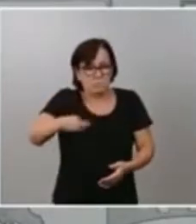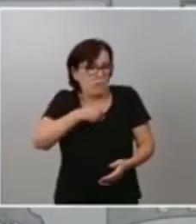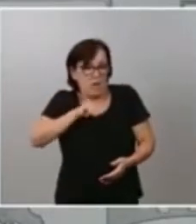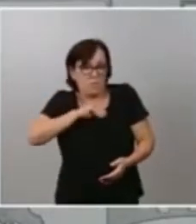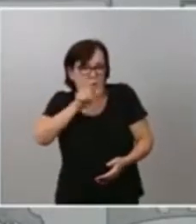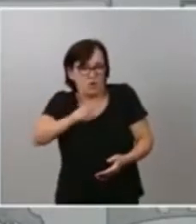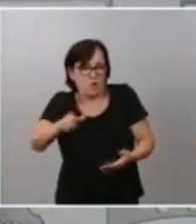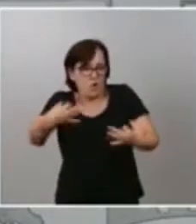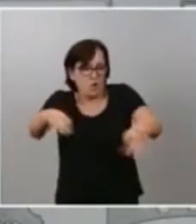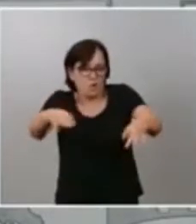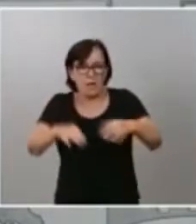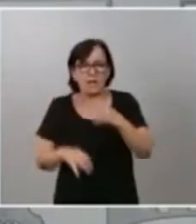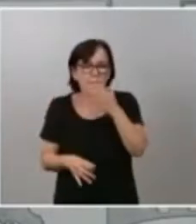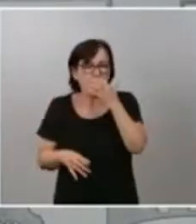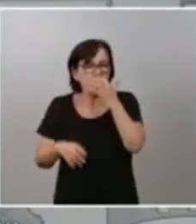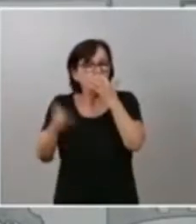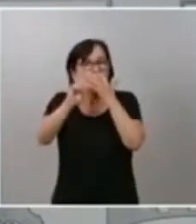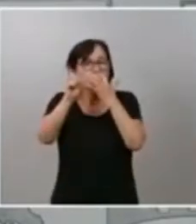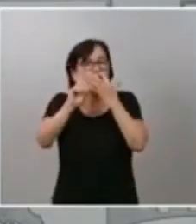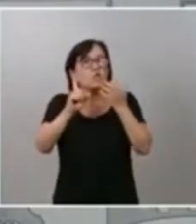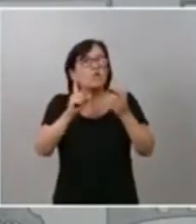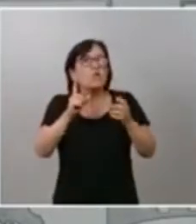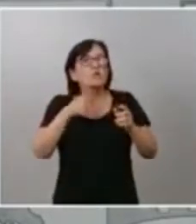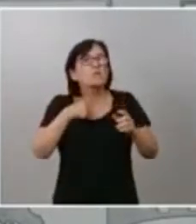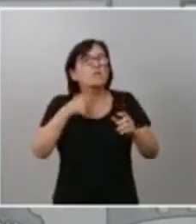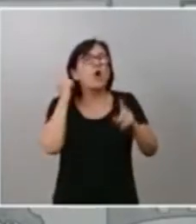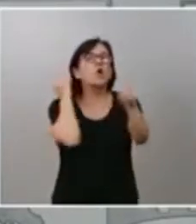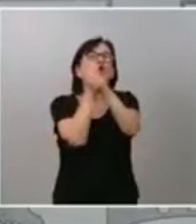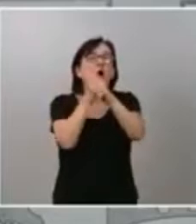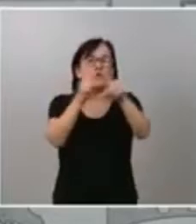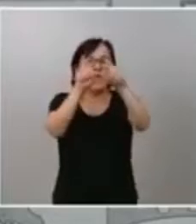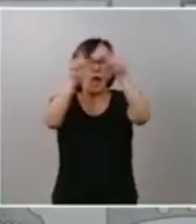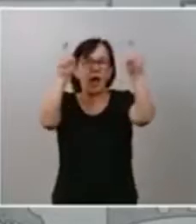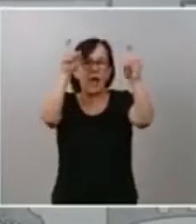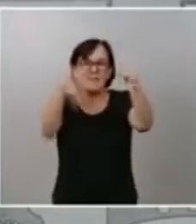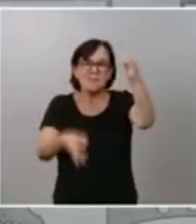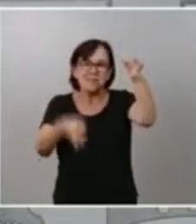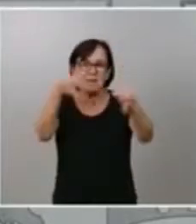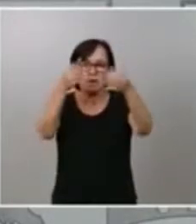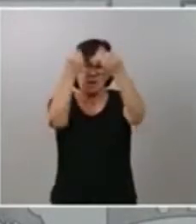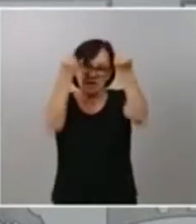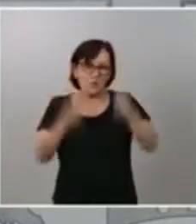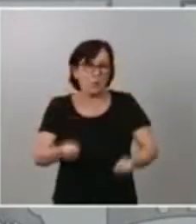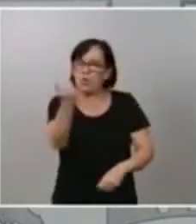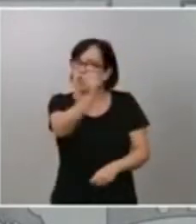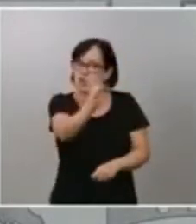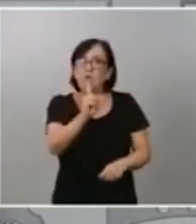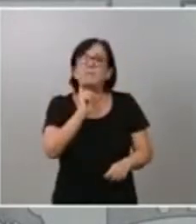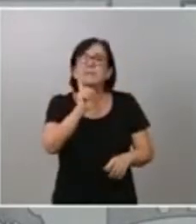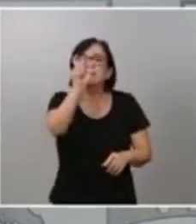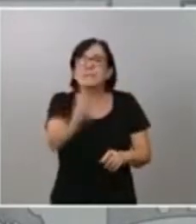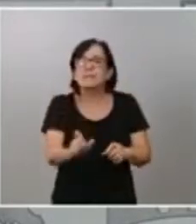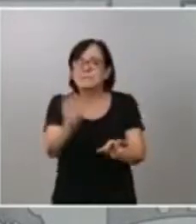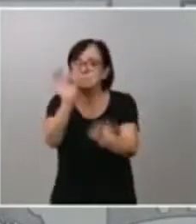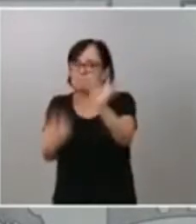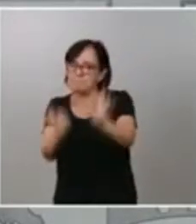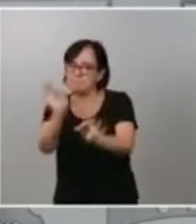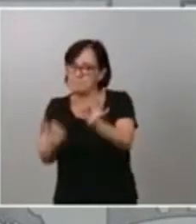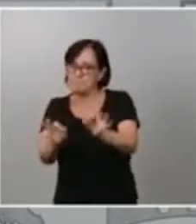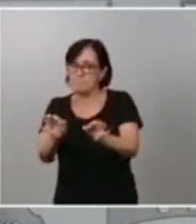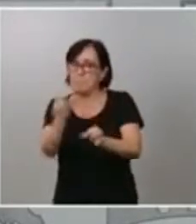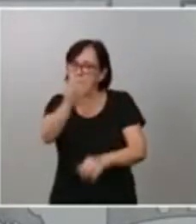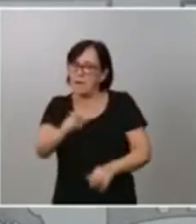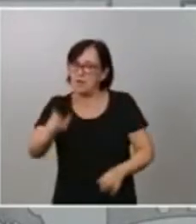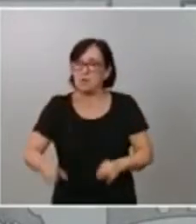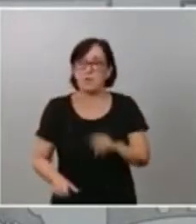no se juzgan instituciones, se juzgan personas. En tercer lugar, la respuesta, a mi